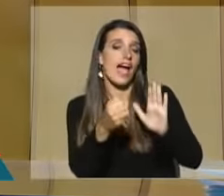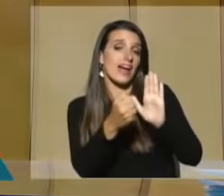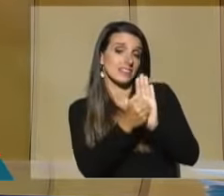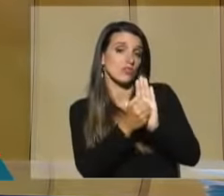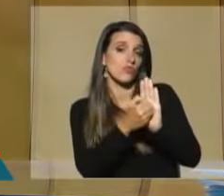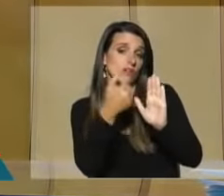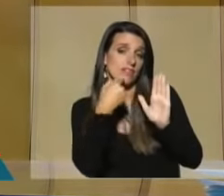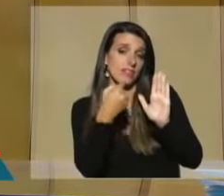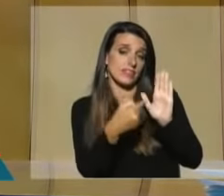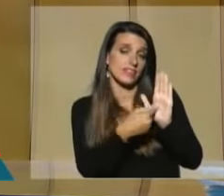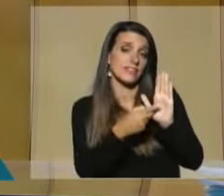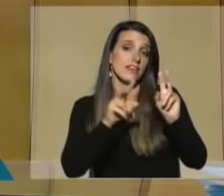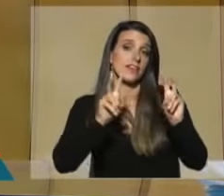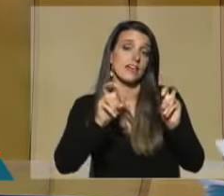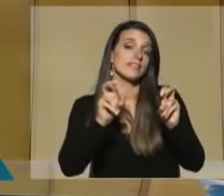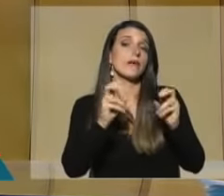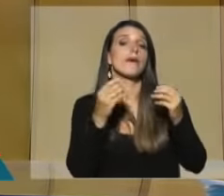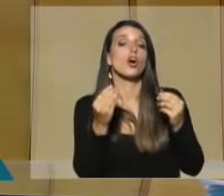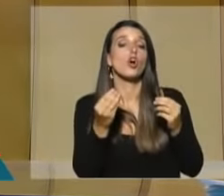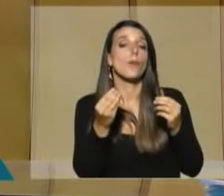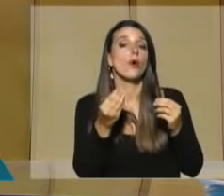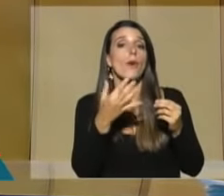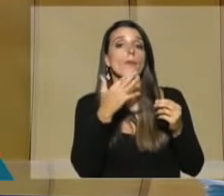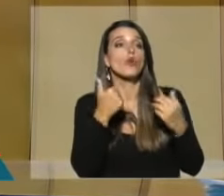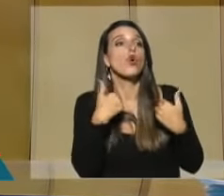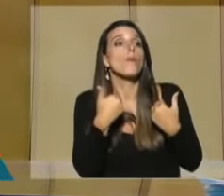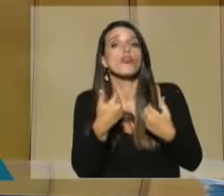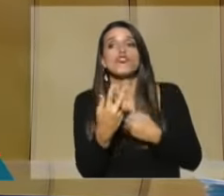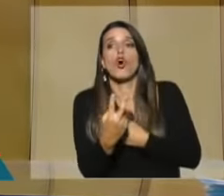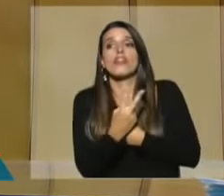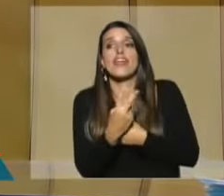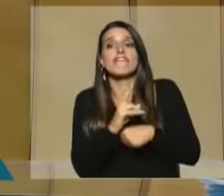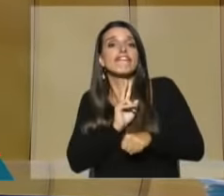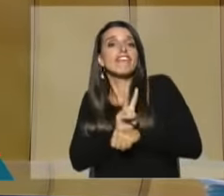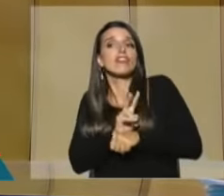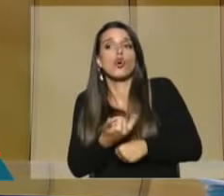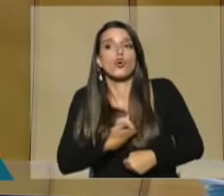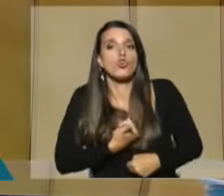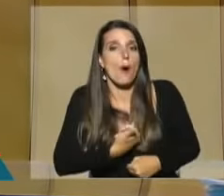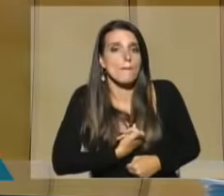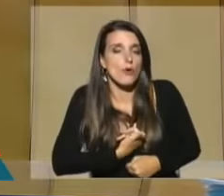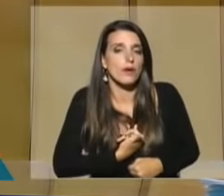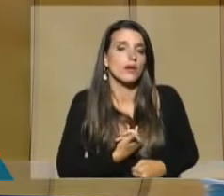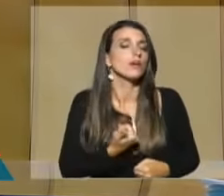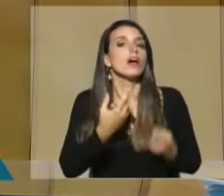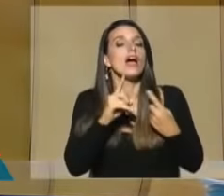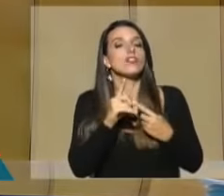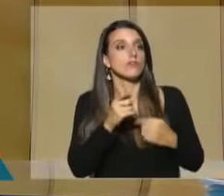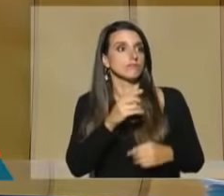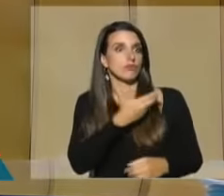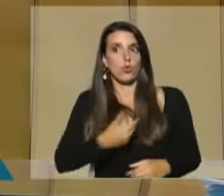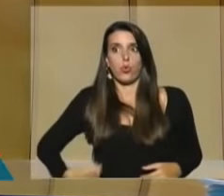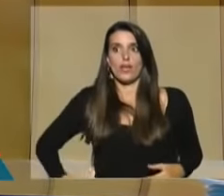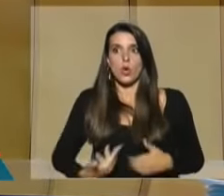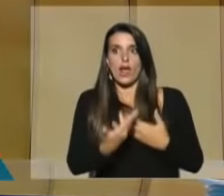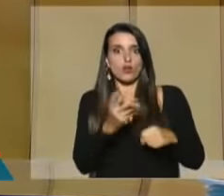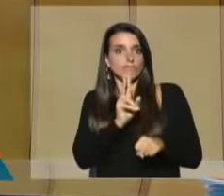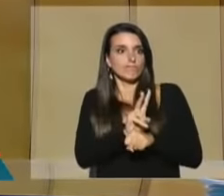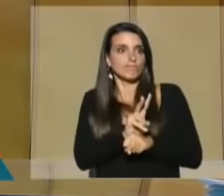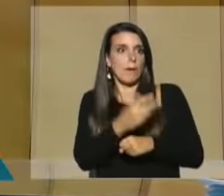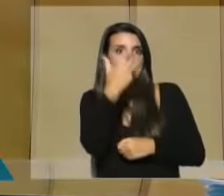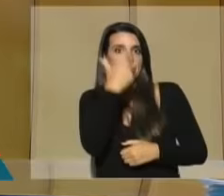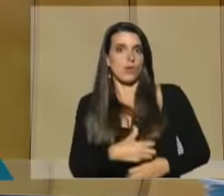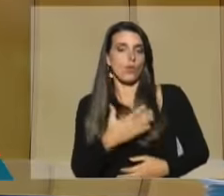impugnados, que refiere a la legítima defensa. Se extiende allí, digamos, el derecho a la legítima defensa, se extiende